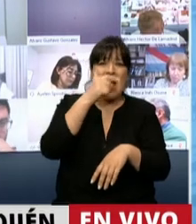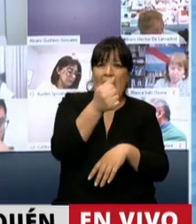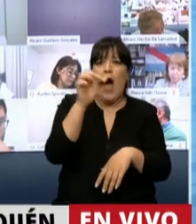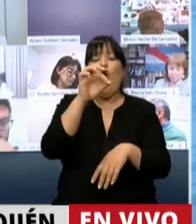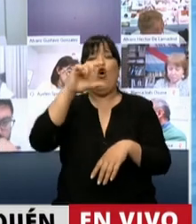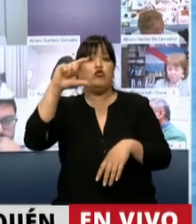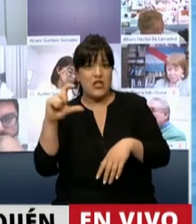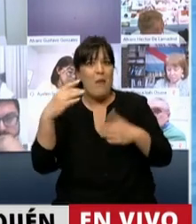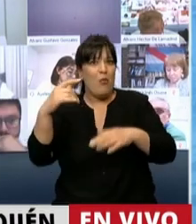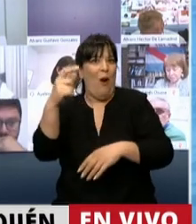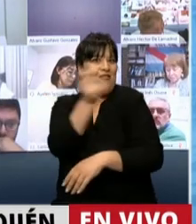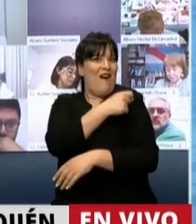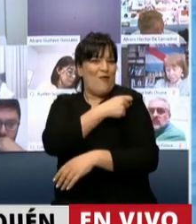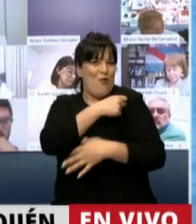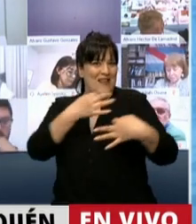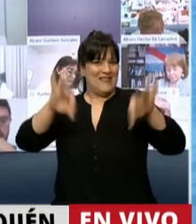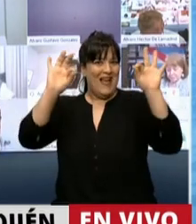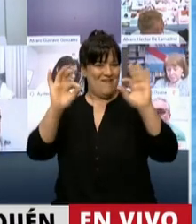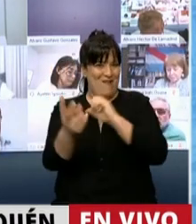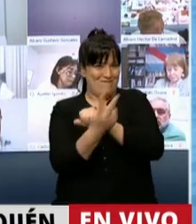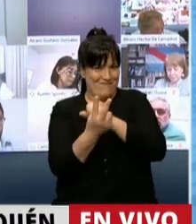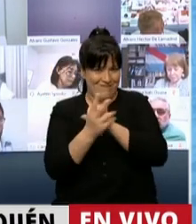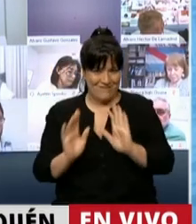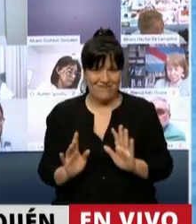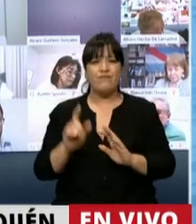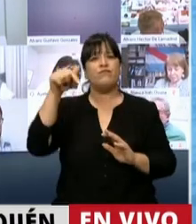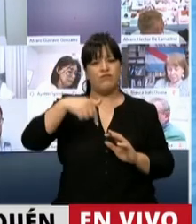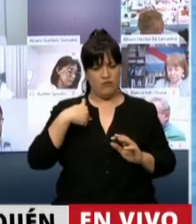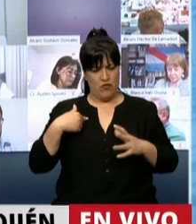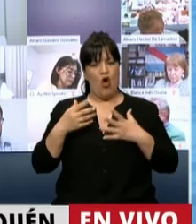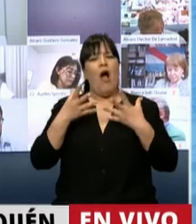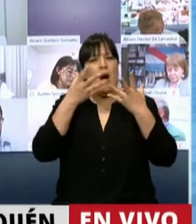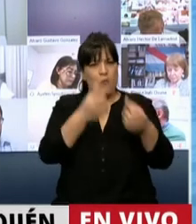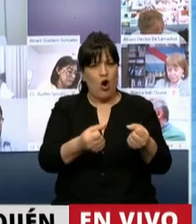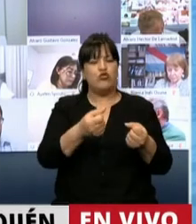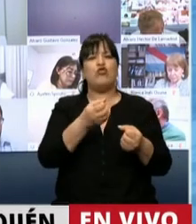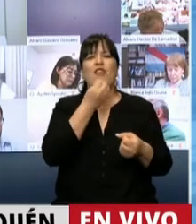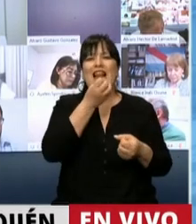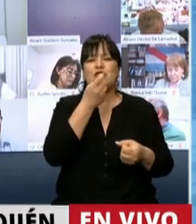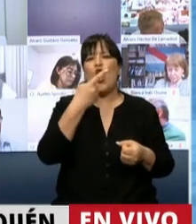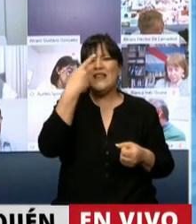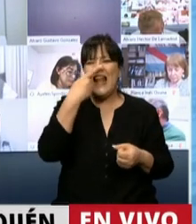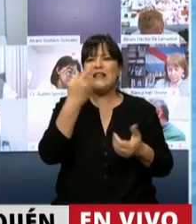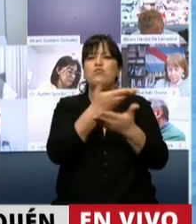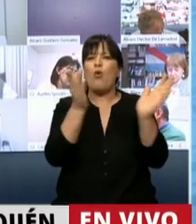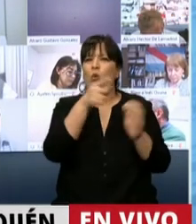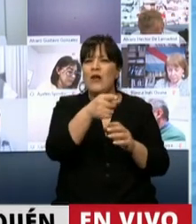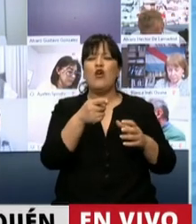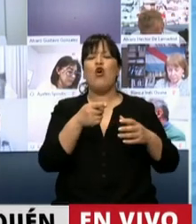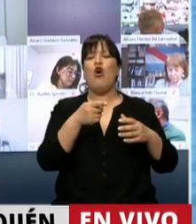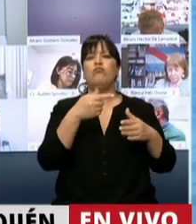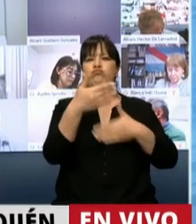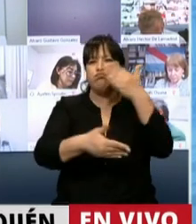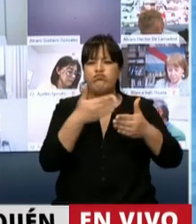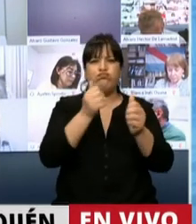representante del movimiento popular neuquino, acompaño la declaración de interés público, la investigación, desarrollo,